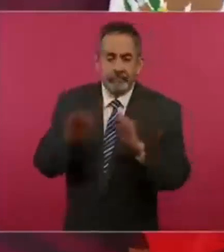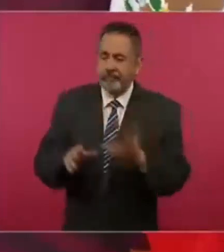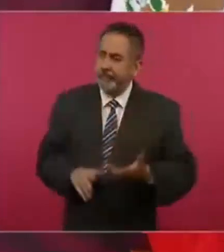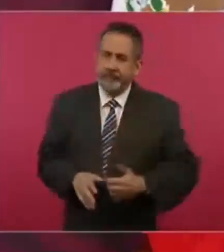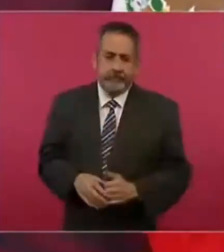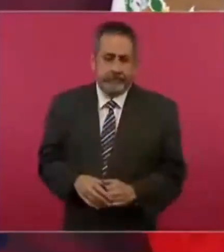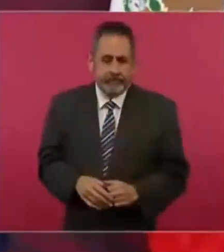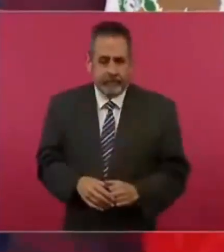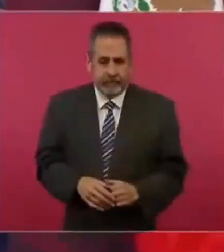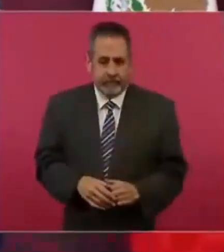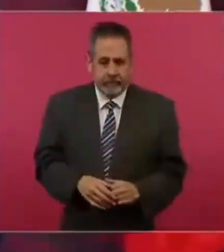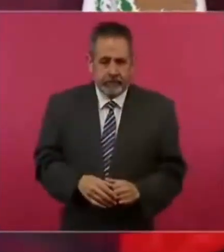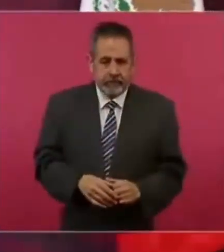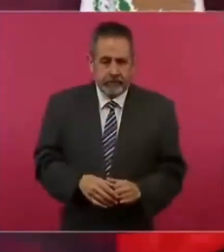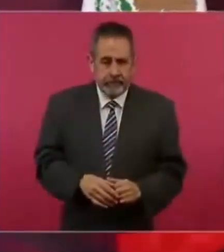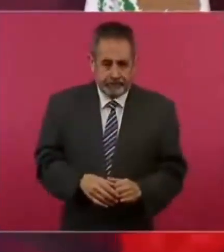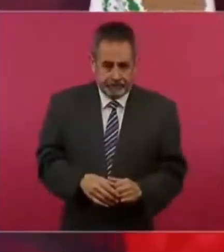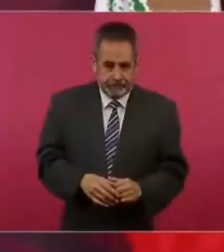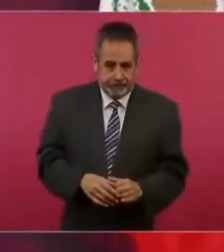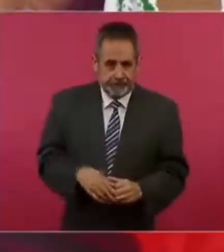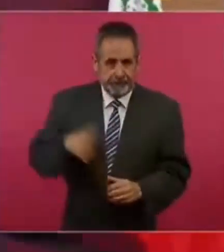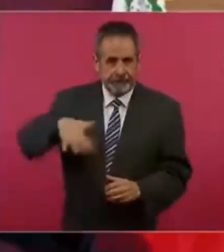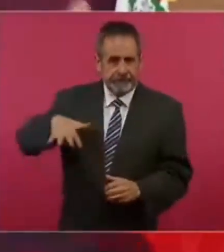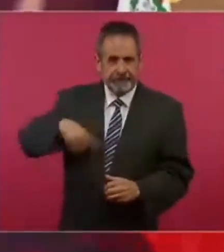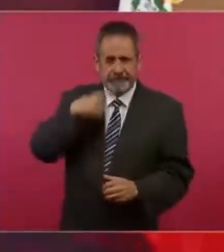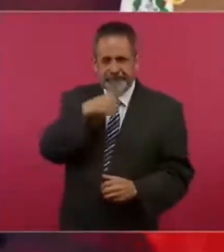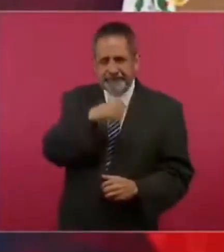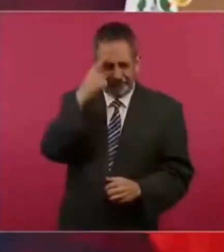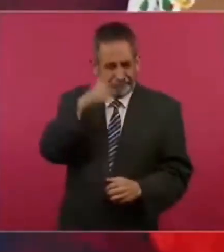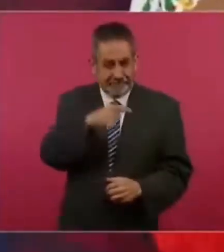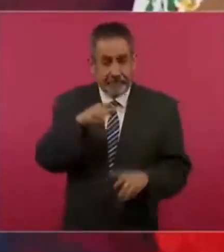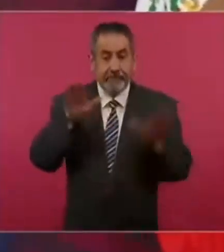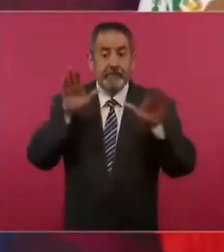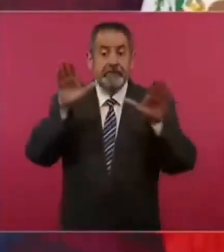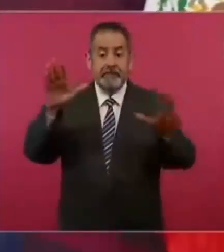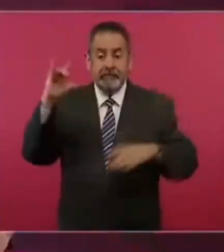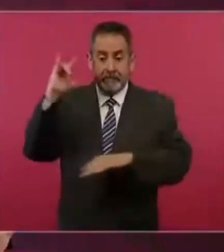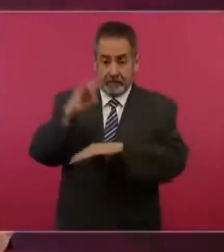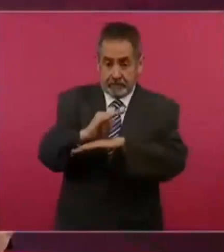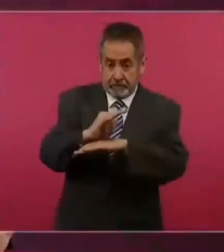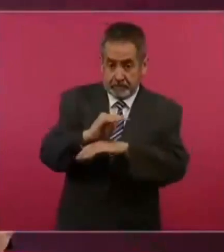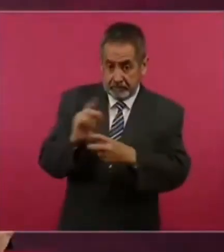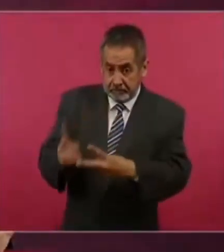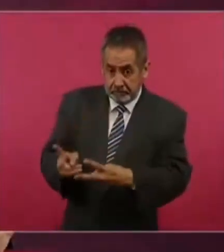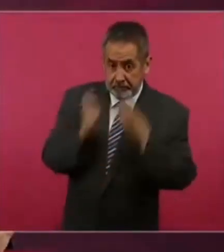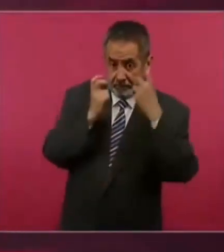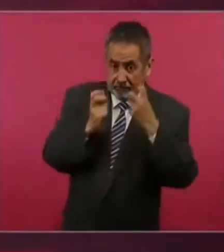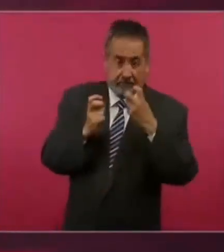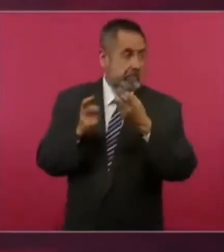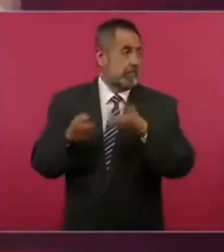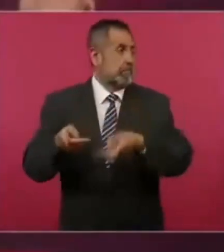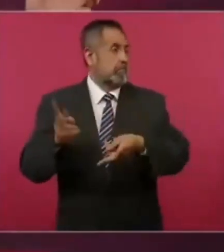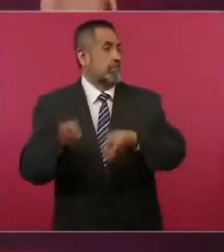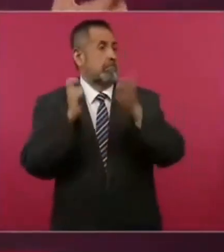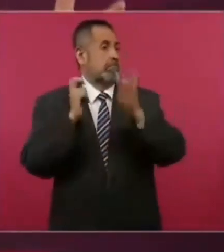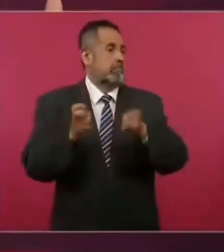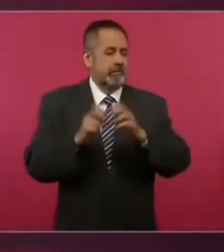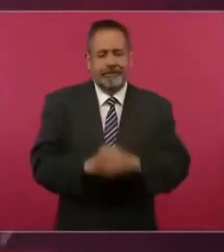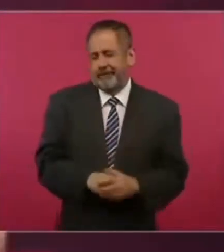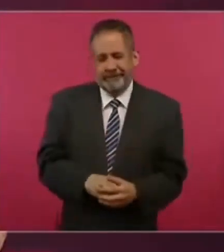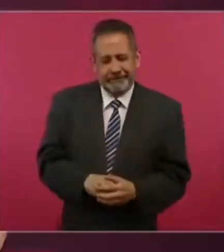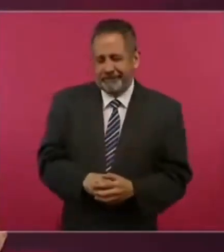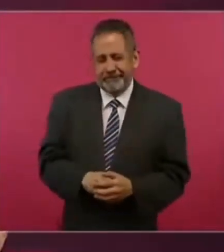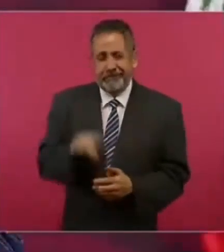Es como lo del robo del avión, imagínense eso,